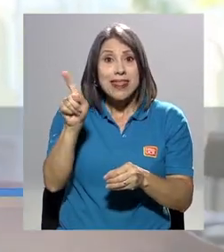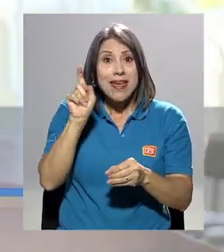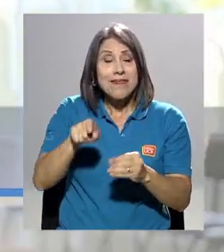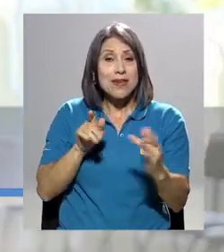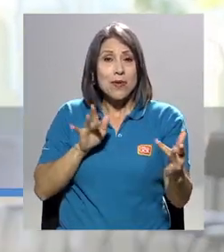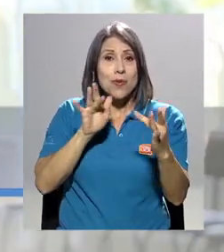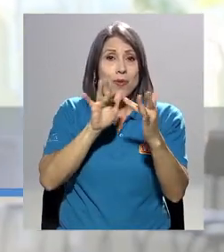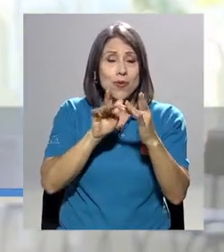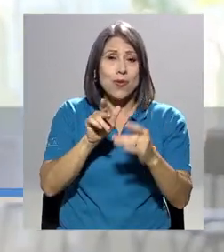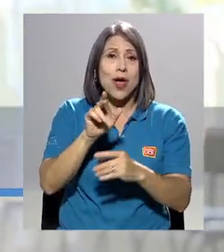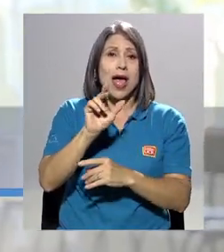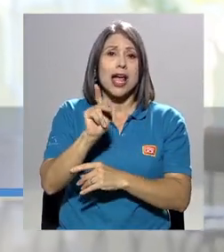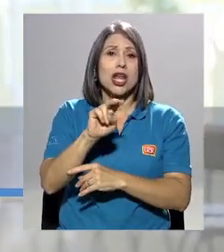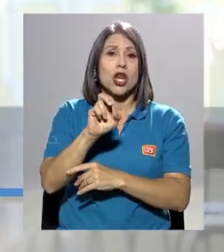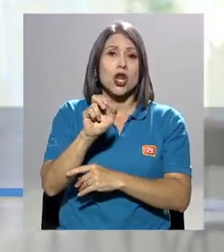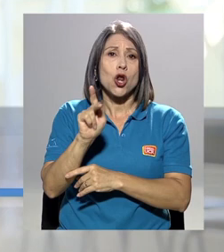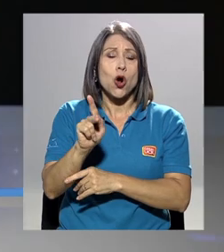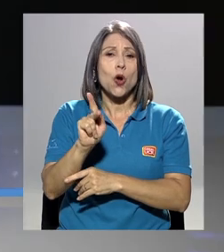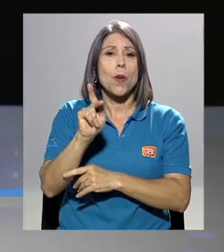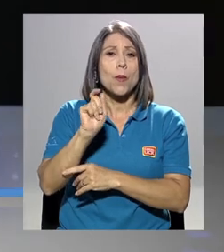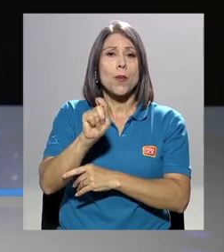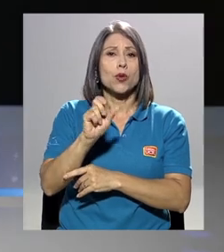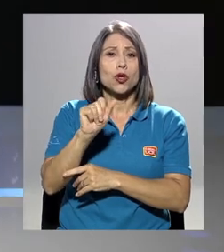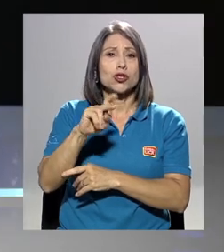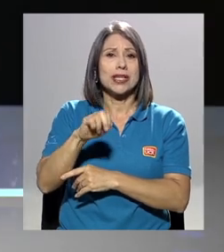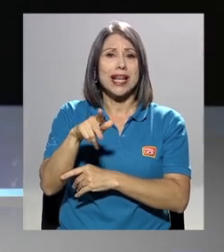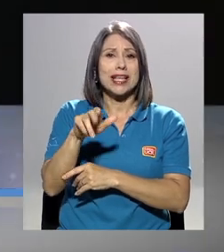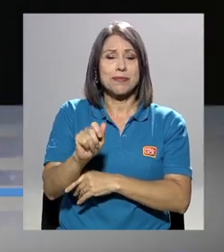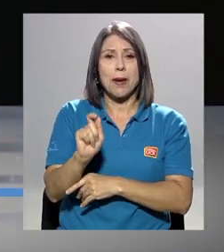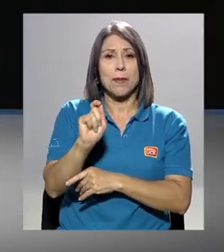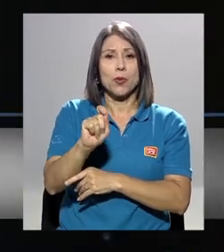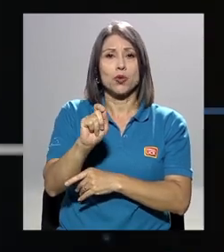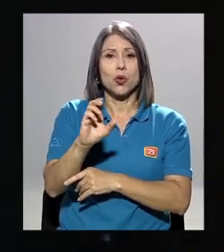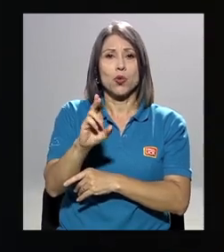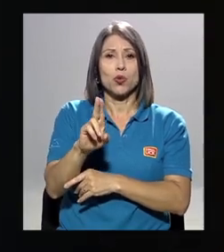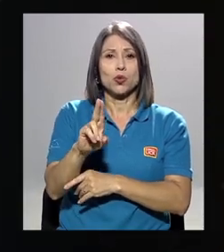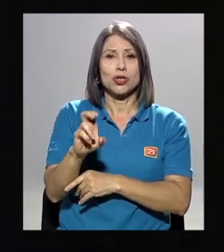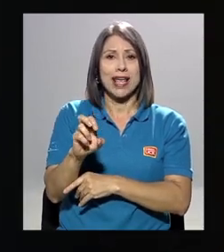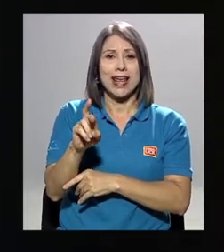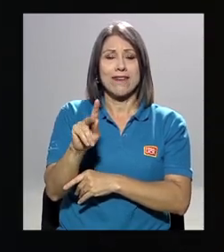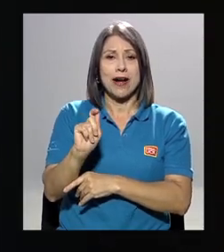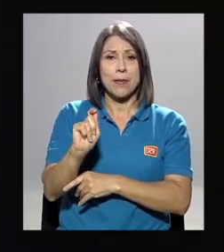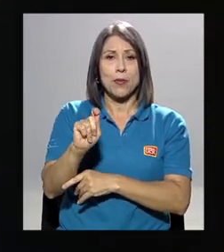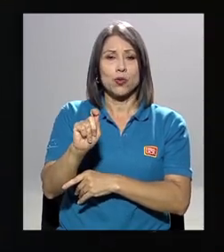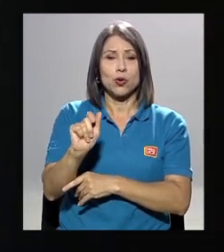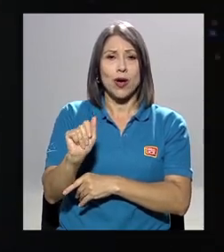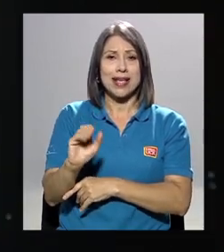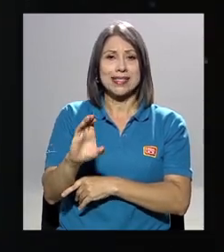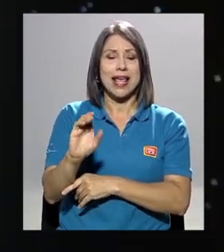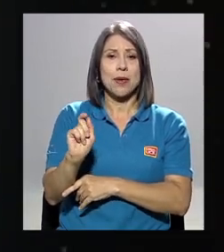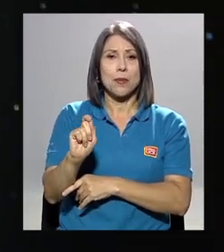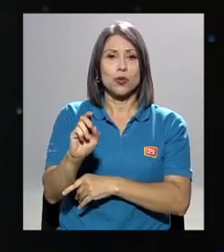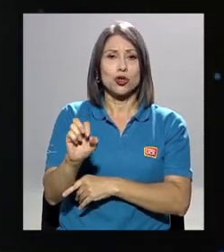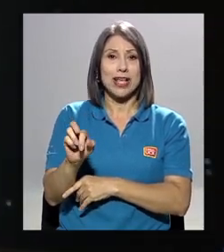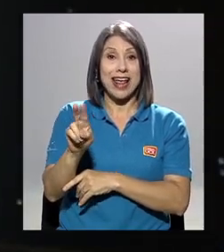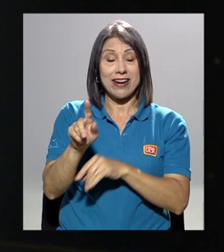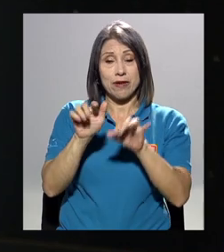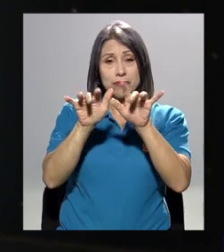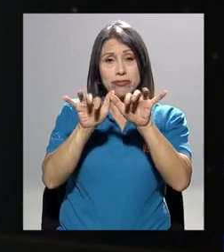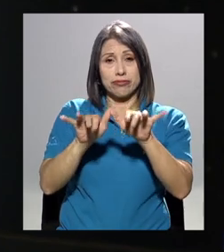sitio noc.cinespa.ucr.ac.cr y llénele el formulario.